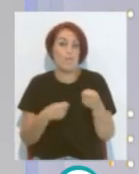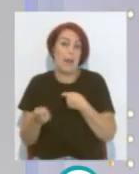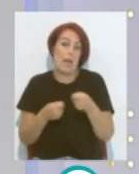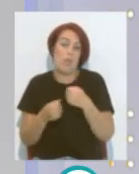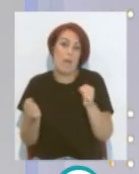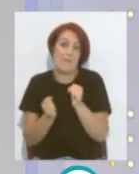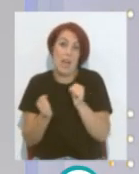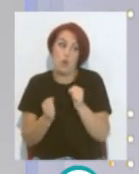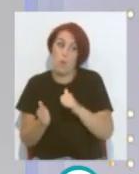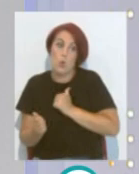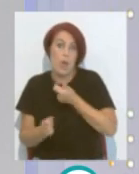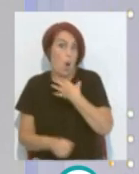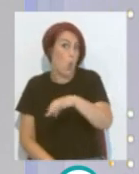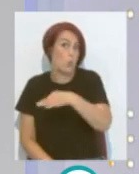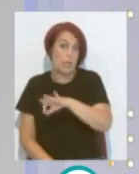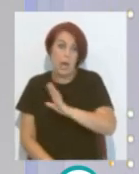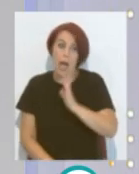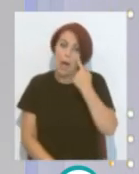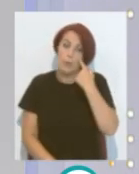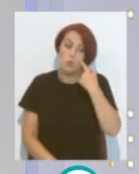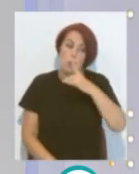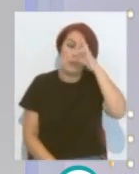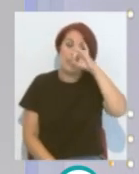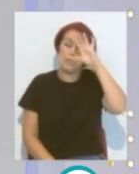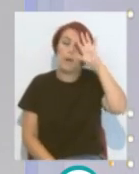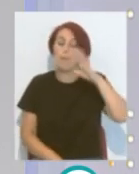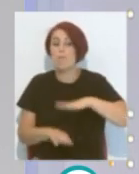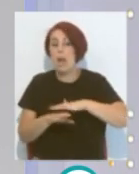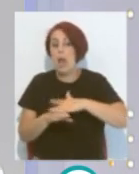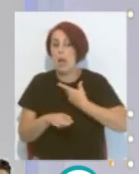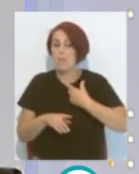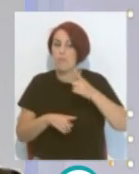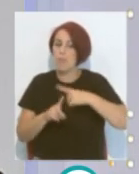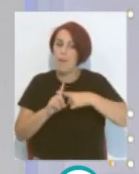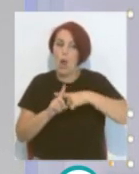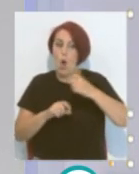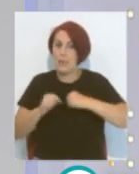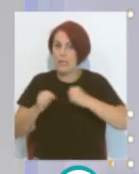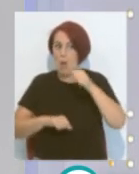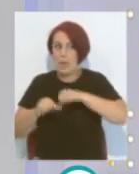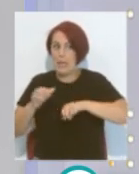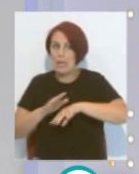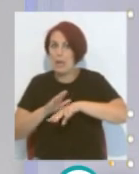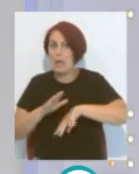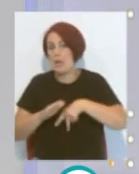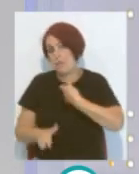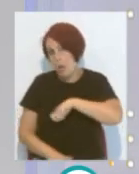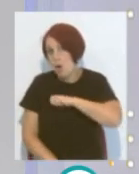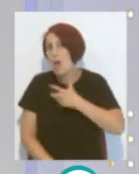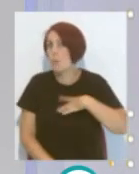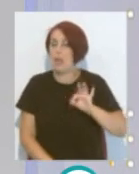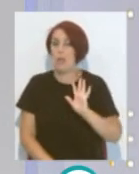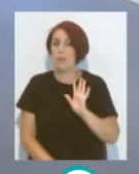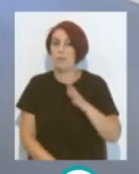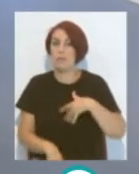invernal A ver si hay sorpresas Que puedan hacer crecer El nivel competitivo De la Liga Española Si sobre todo El Cádiz Tiene